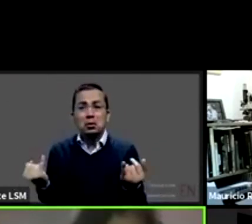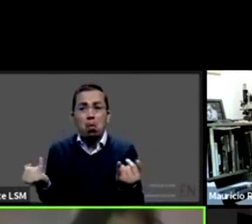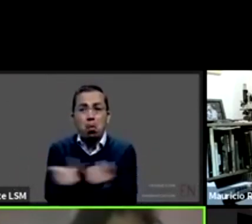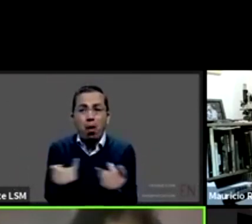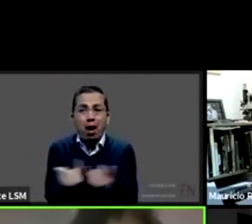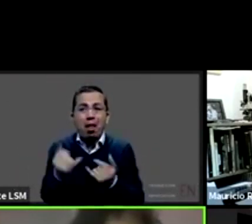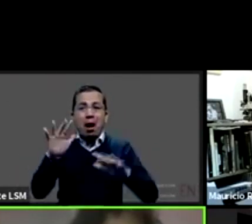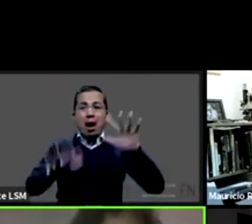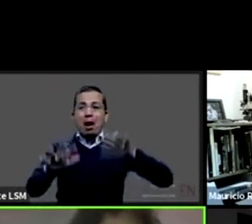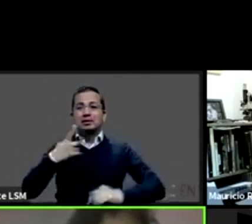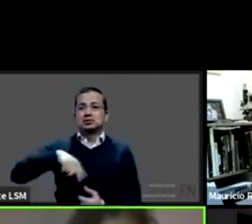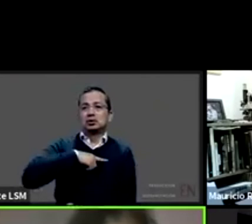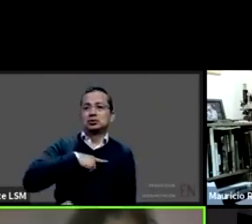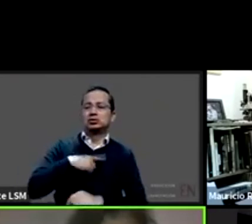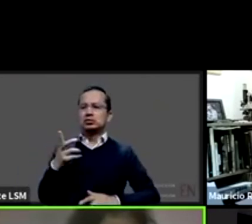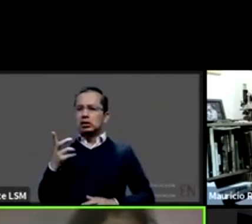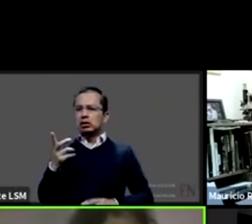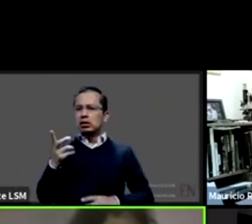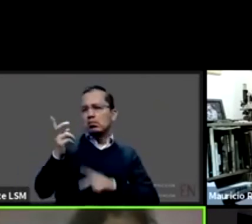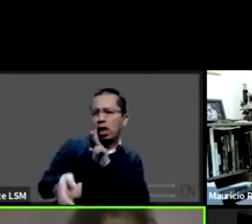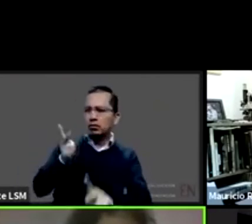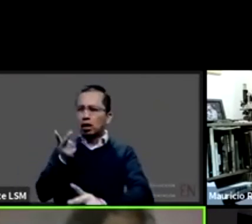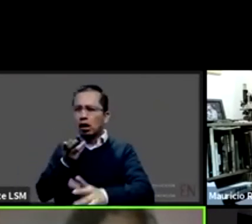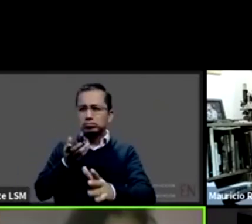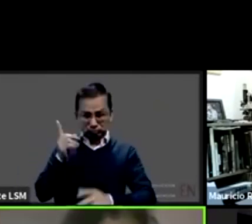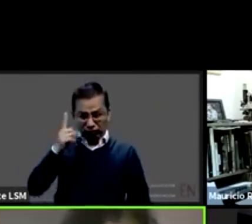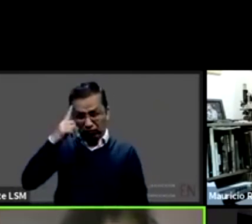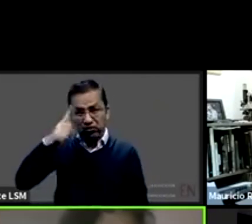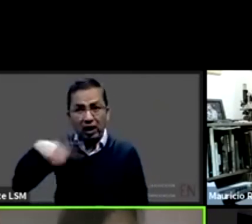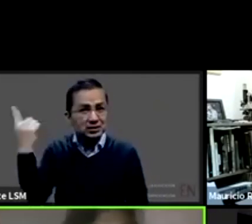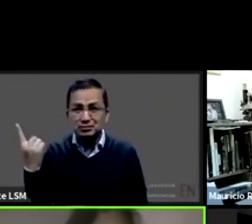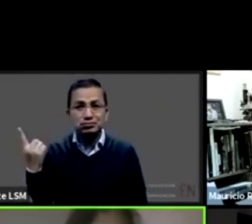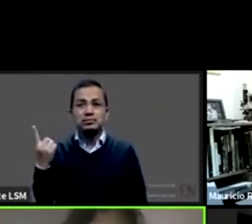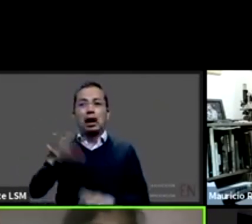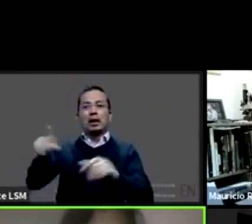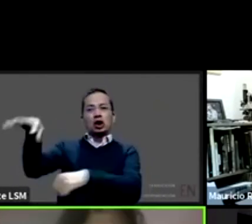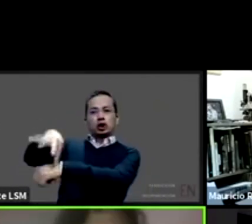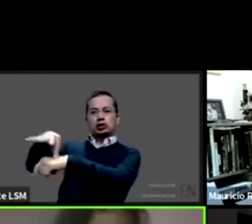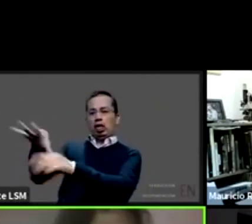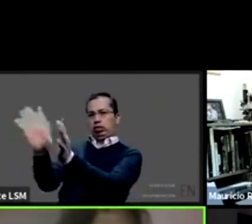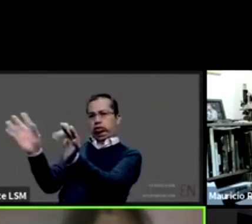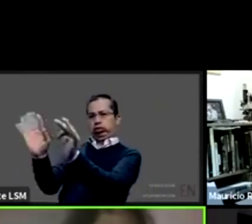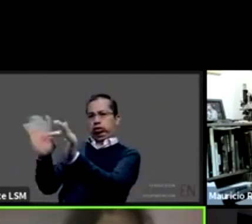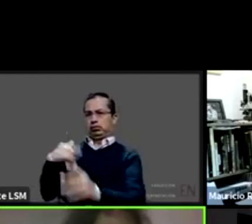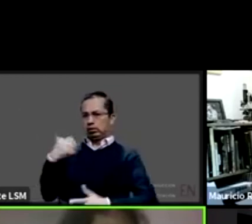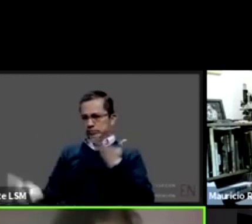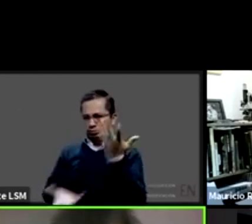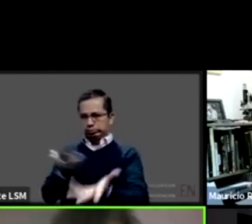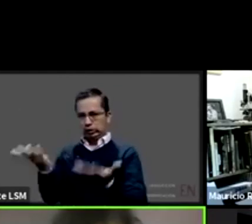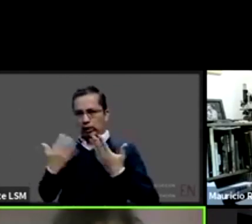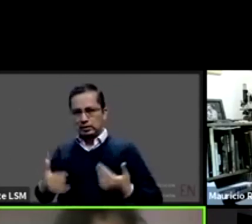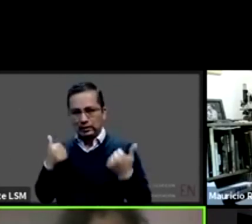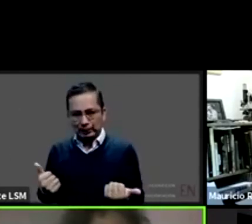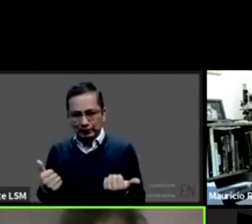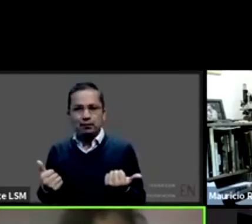hablar y entender lo que nos dice un médico tradúcemelo ¿no? pues también